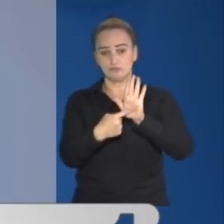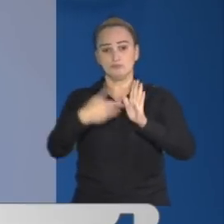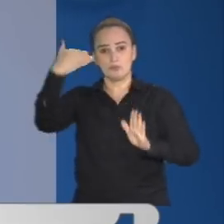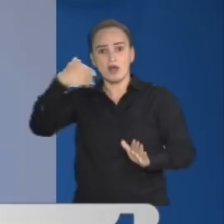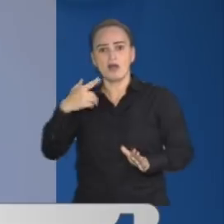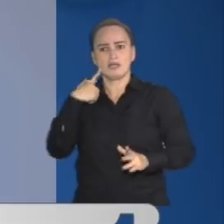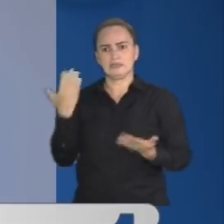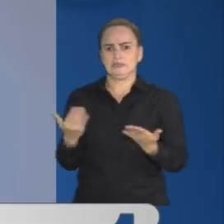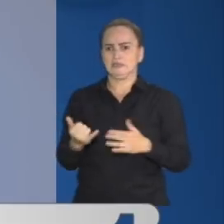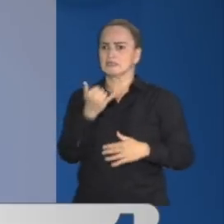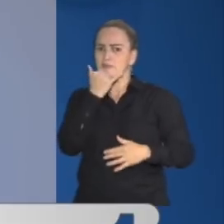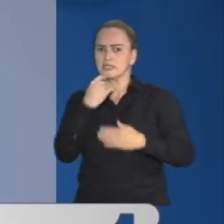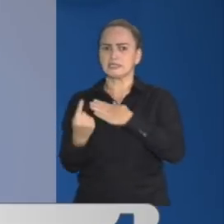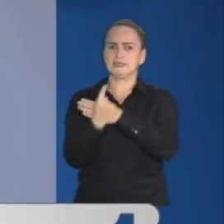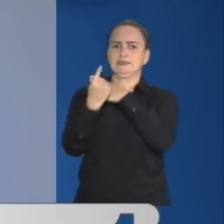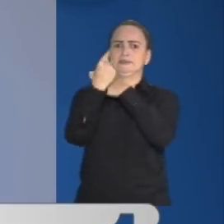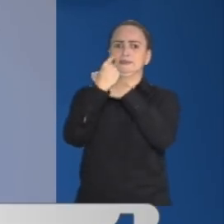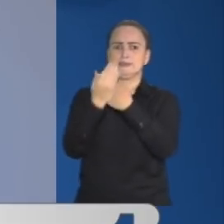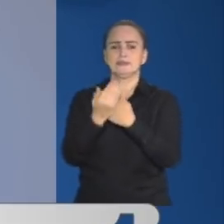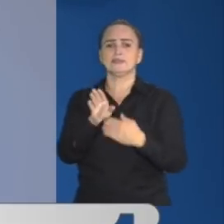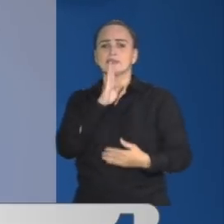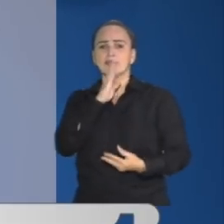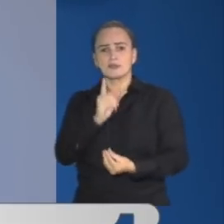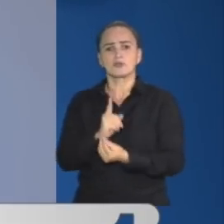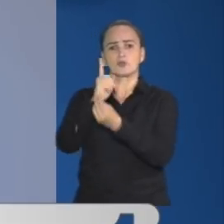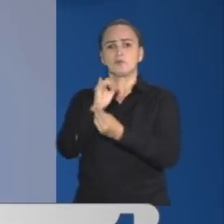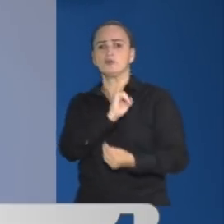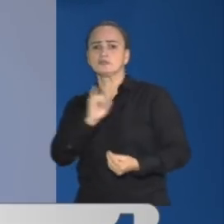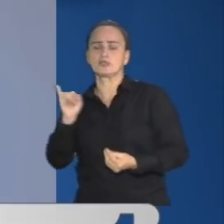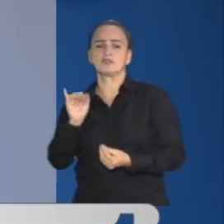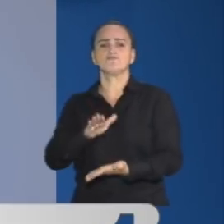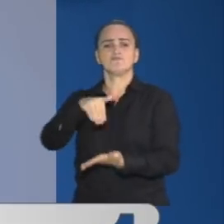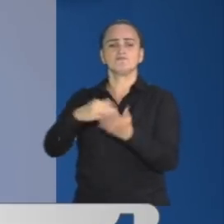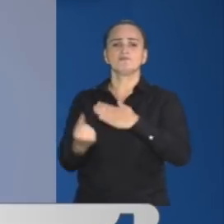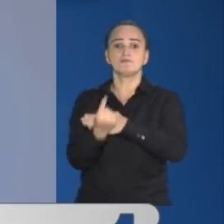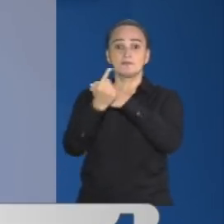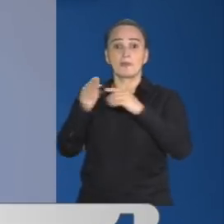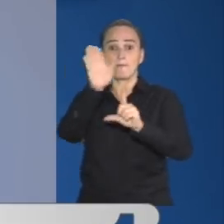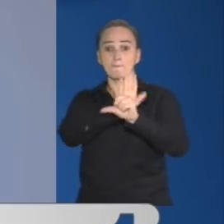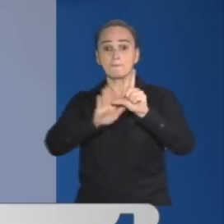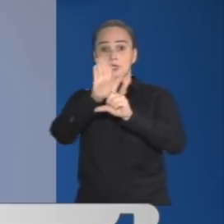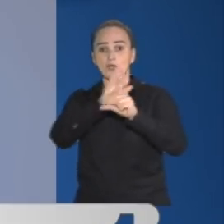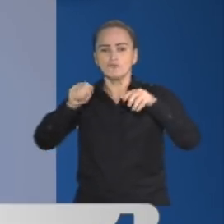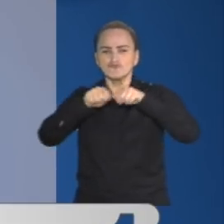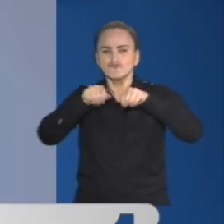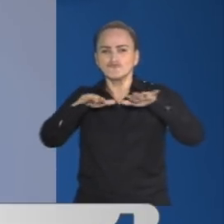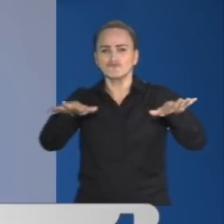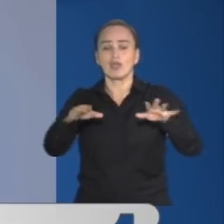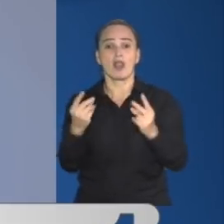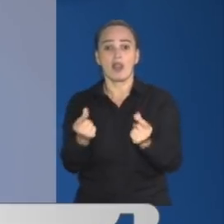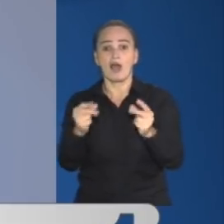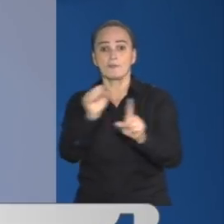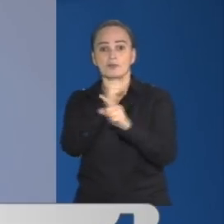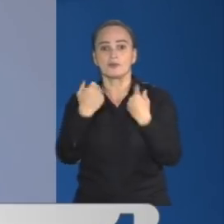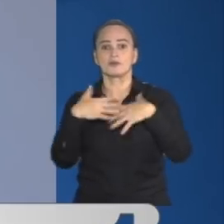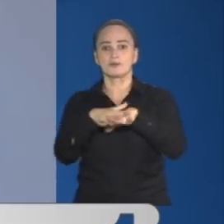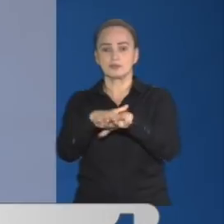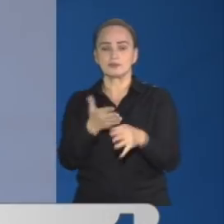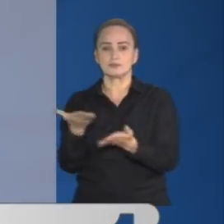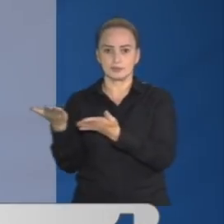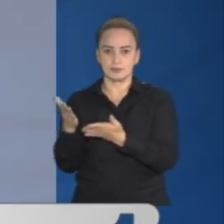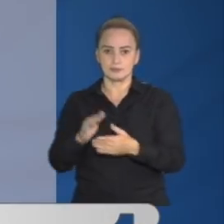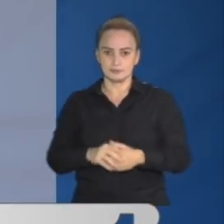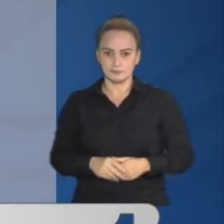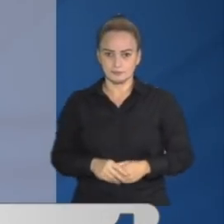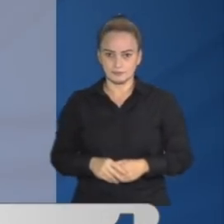siendo perseguido, amenazado por la izquierda radical colombiana. Este video fue difundido y se hizo viral rápidamente en sus